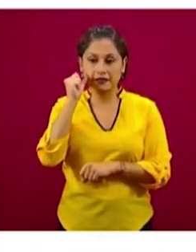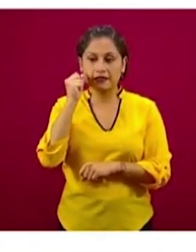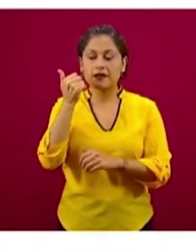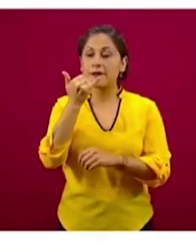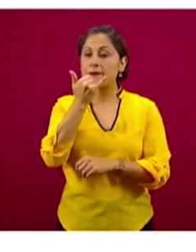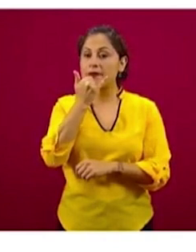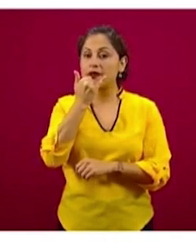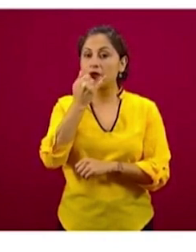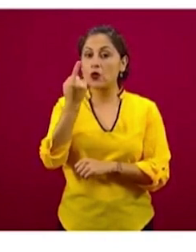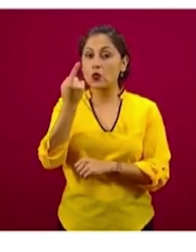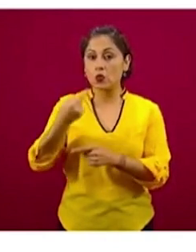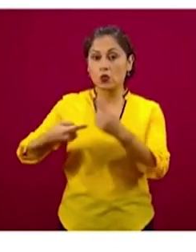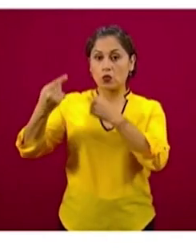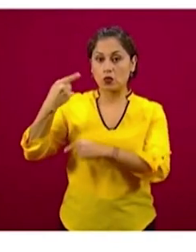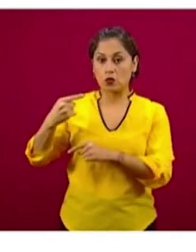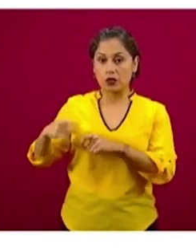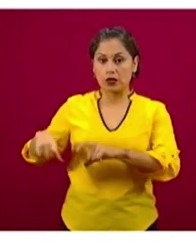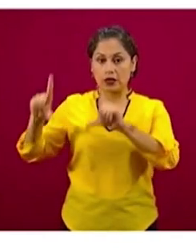antes, la 5,